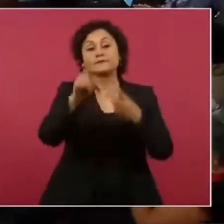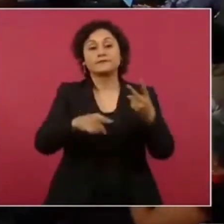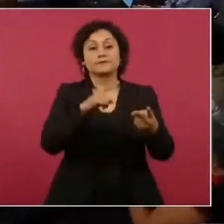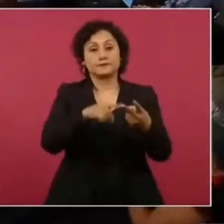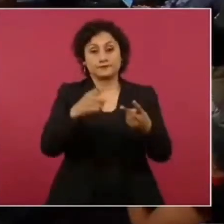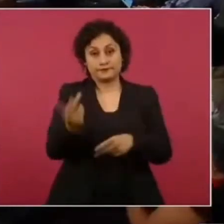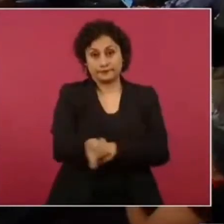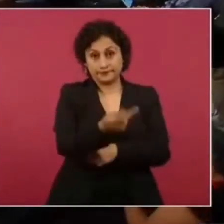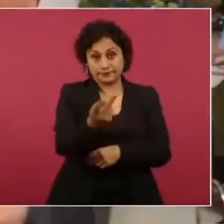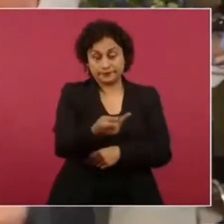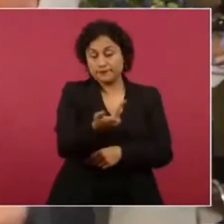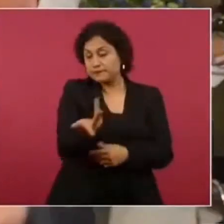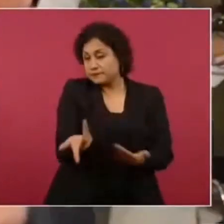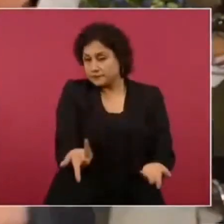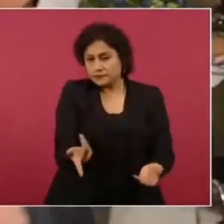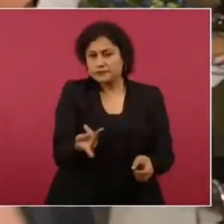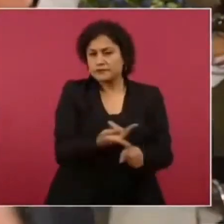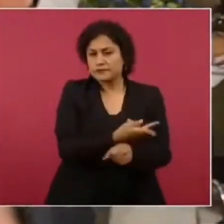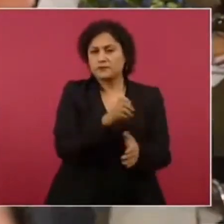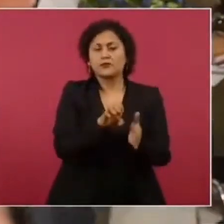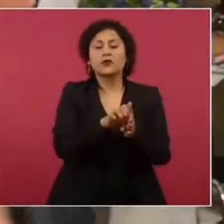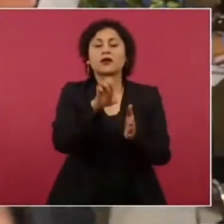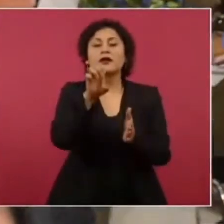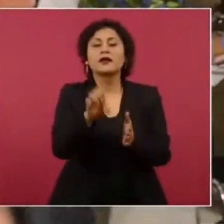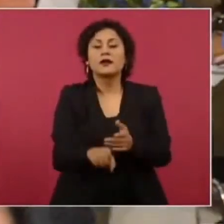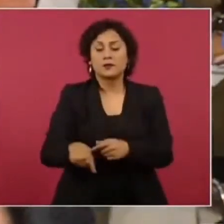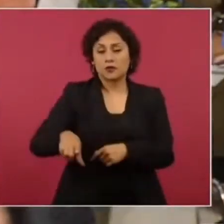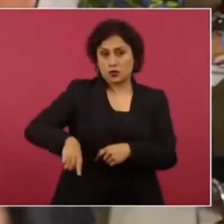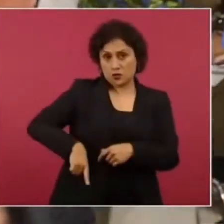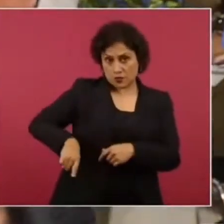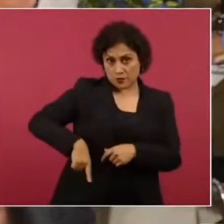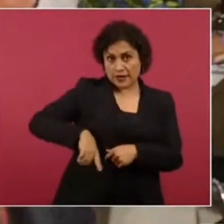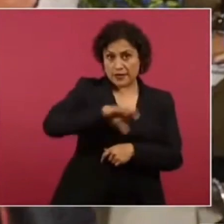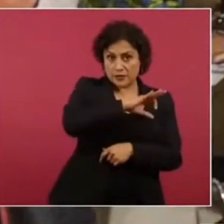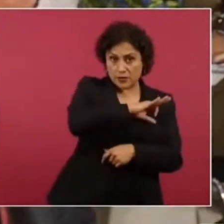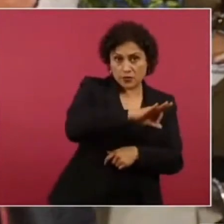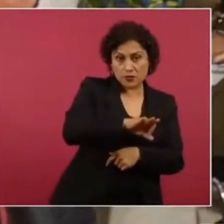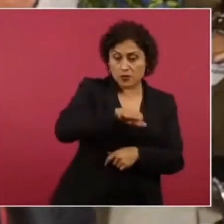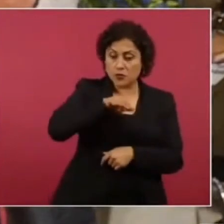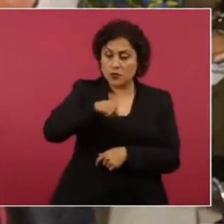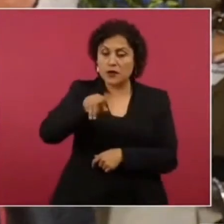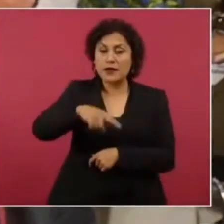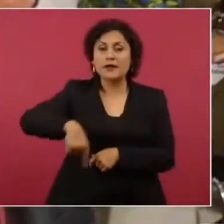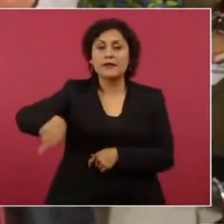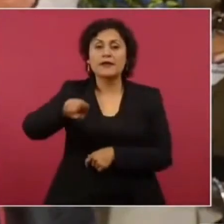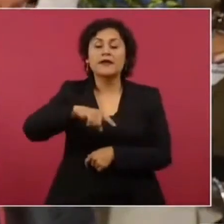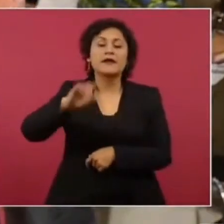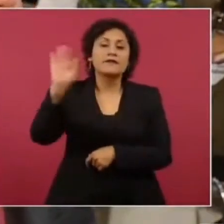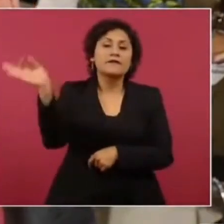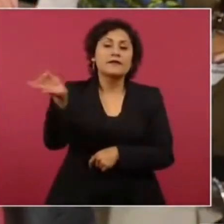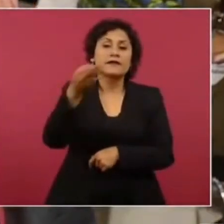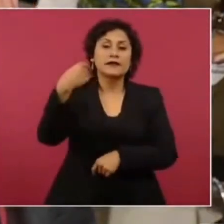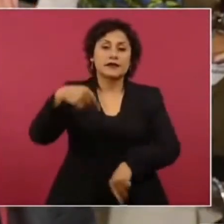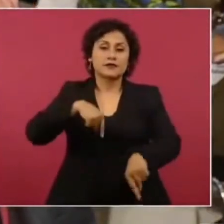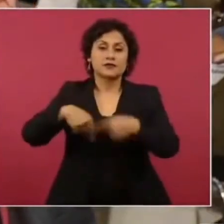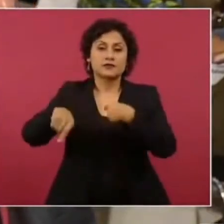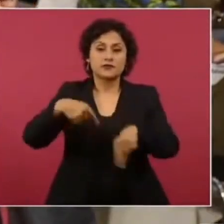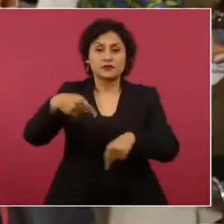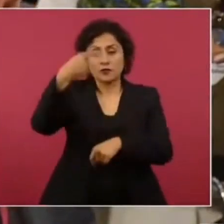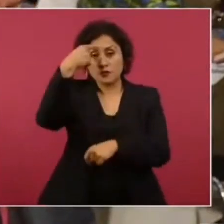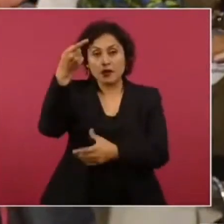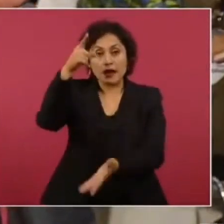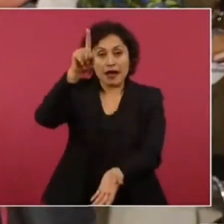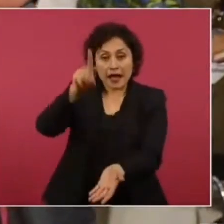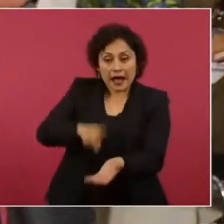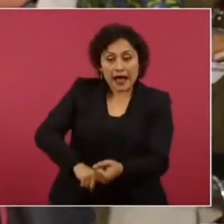Preguntarles si el gobierno puede actuar de alguna manera para presionar a los equipos de la Federación de Fútbol para prevenir conductas violentas